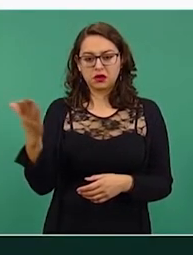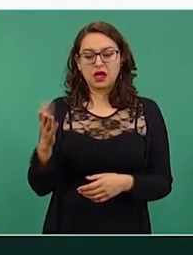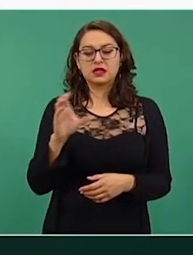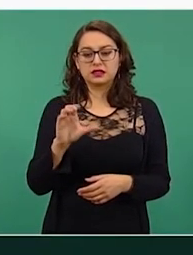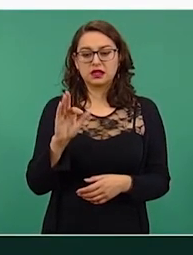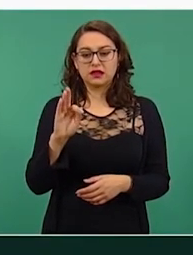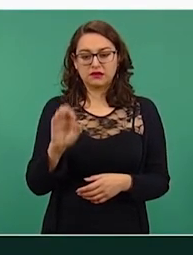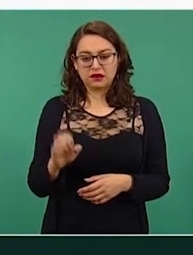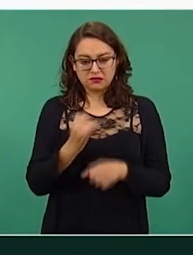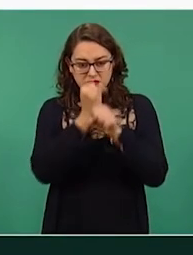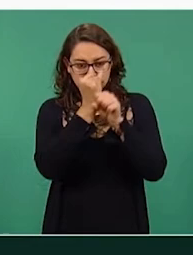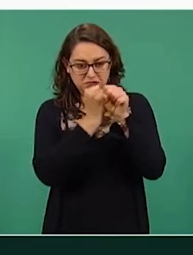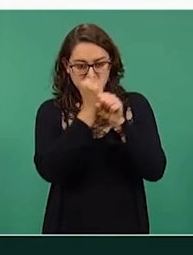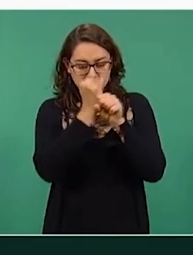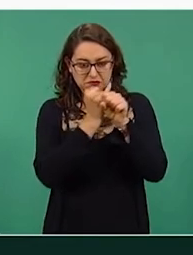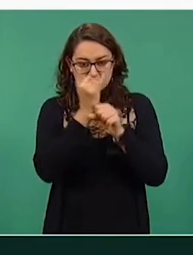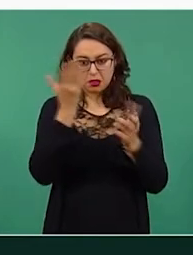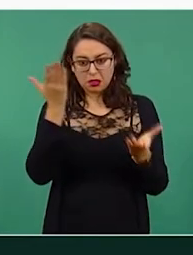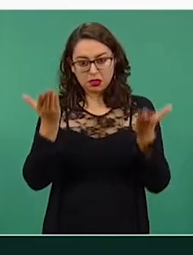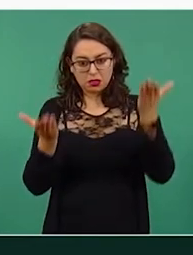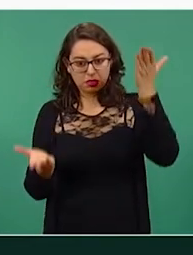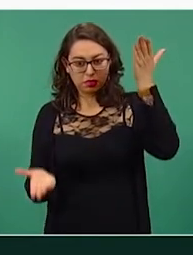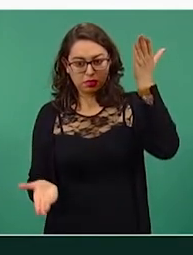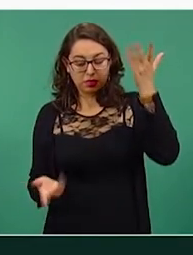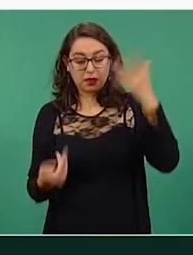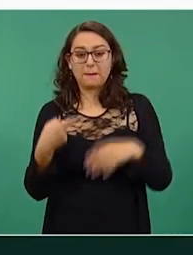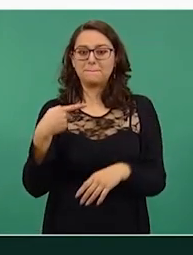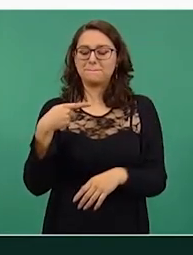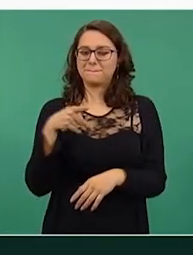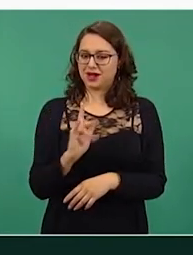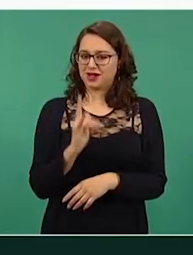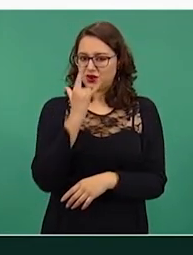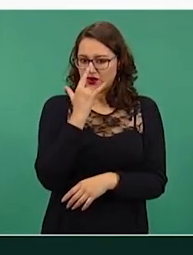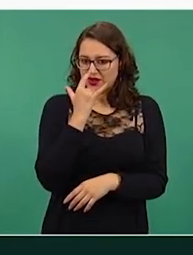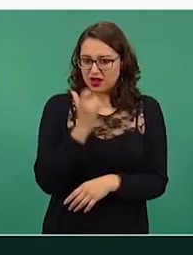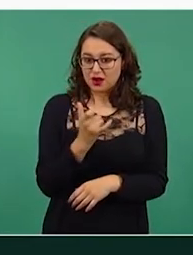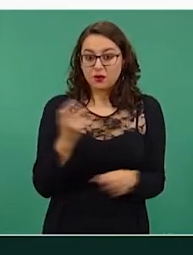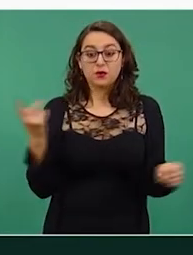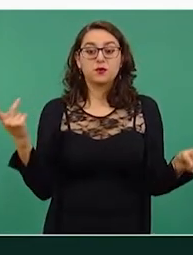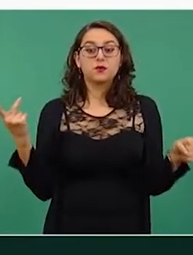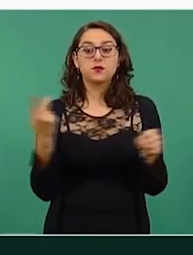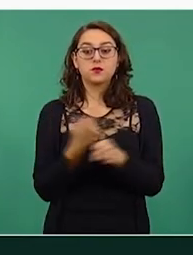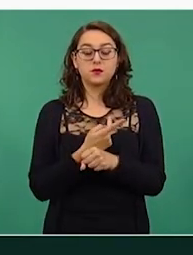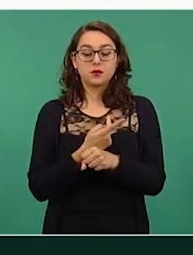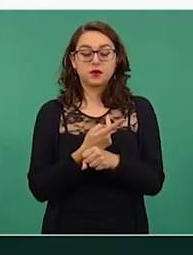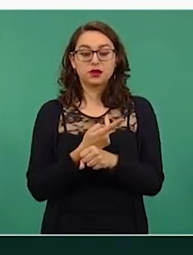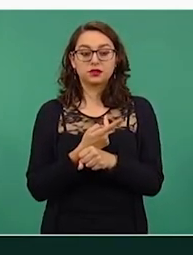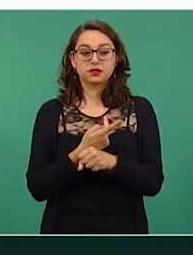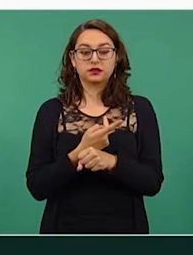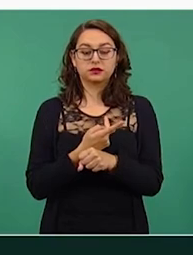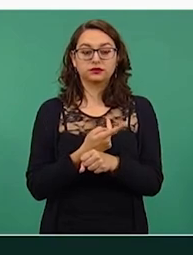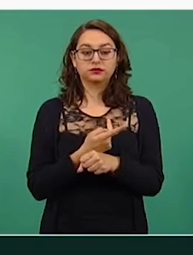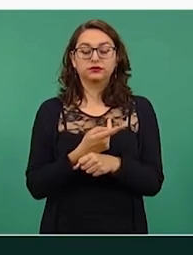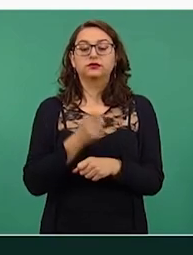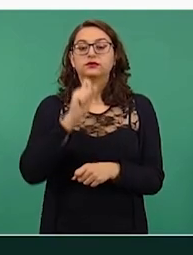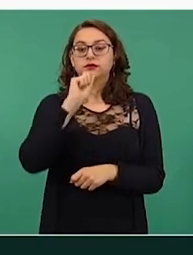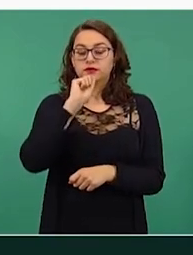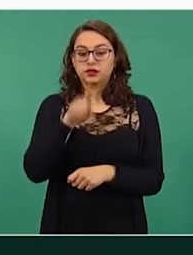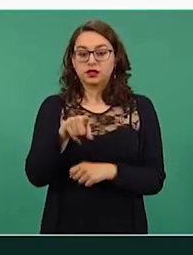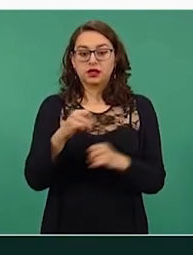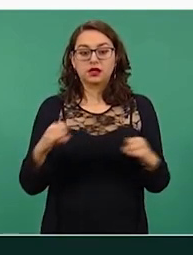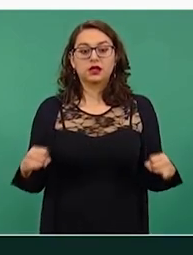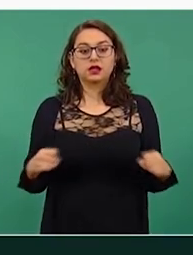obstante, la desproporción observada curiosamente coincide con el análisis hecho por la empresa